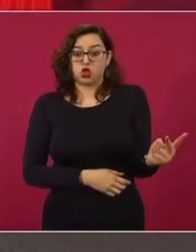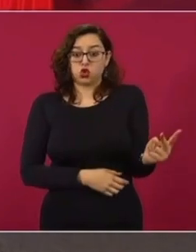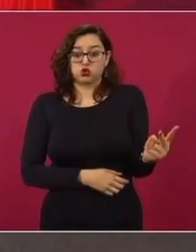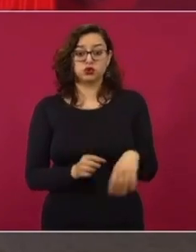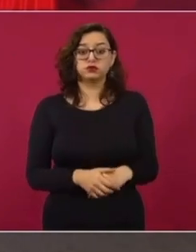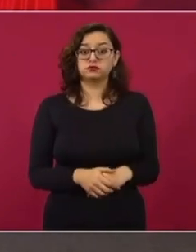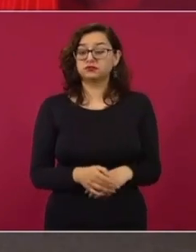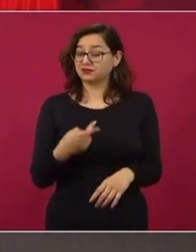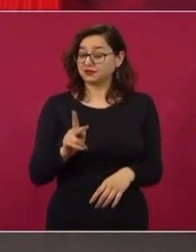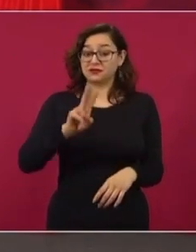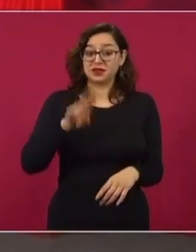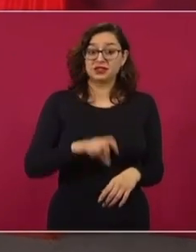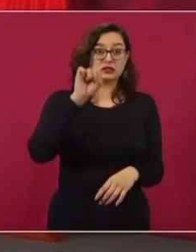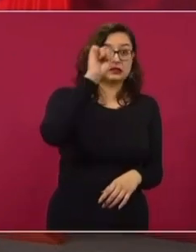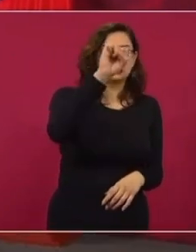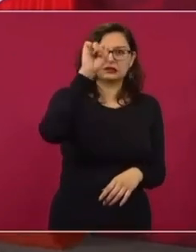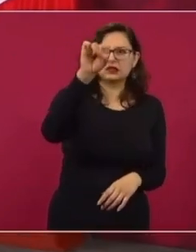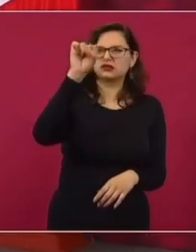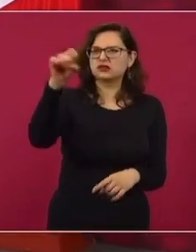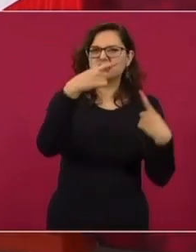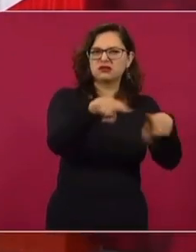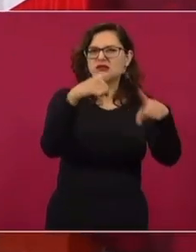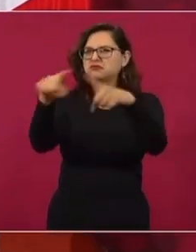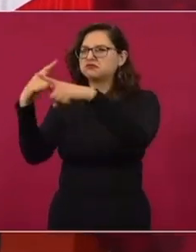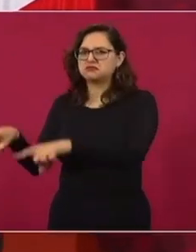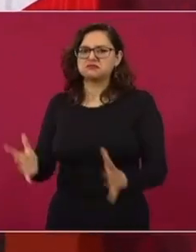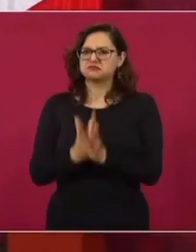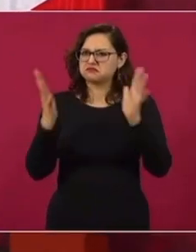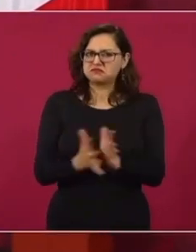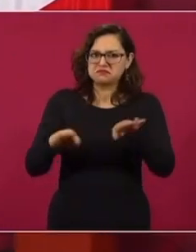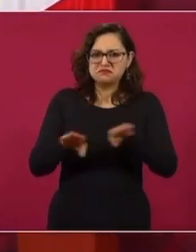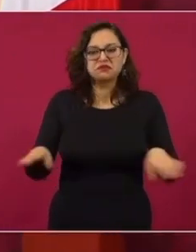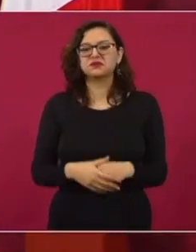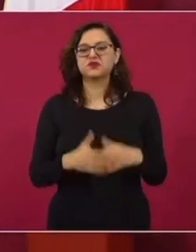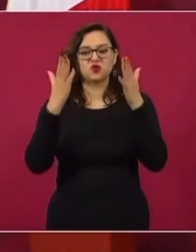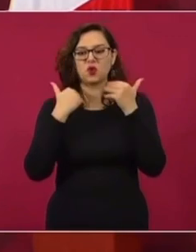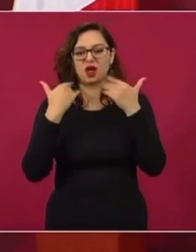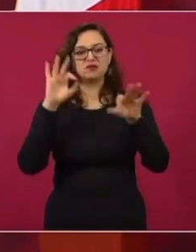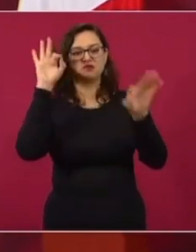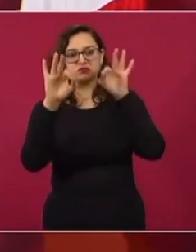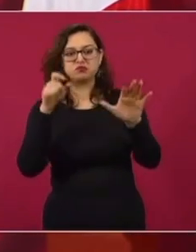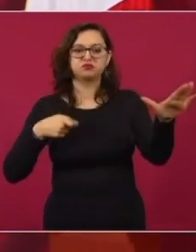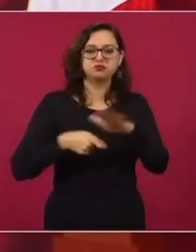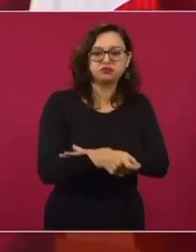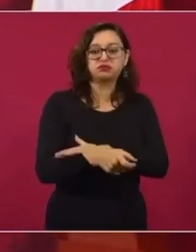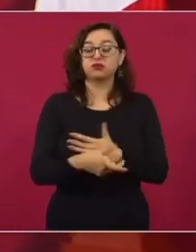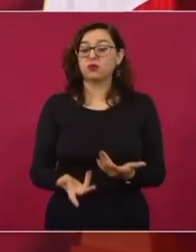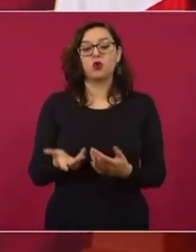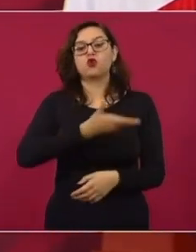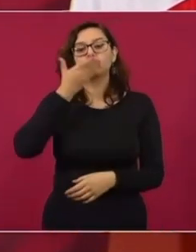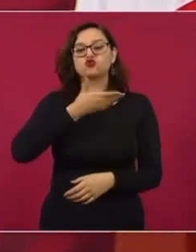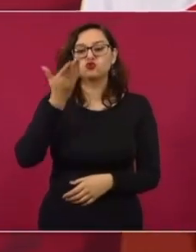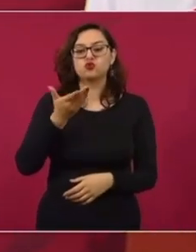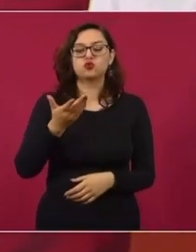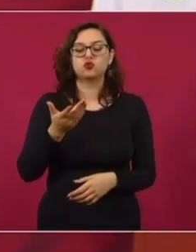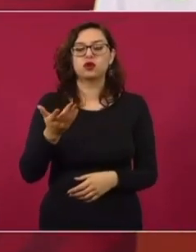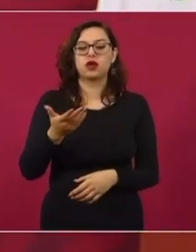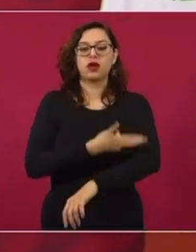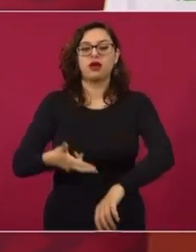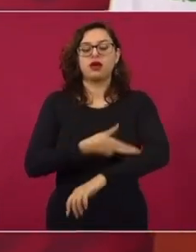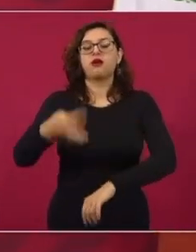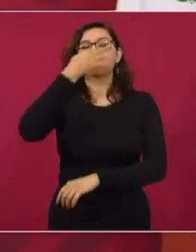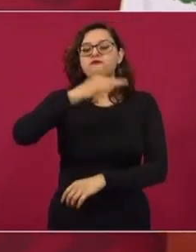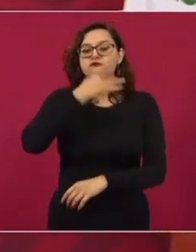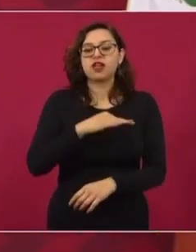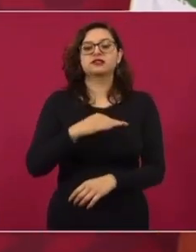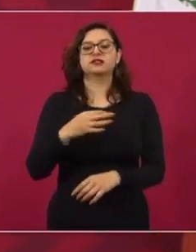no de más, acarreo, consigna, eran famosos los bailes, las fiestas en las